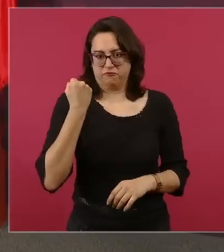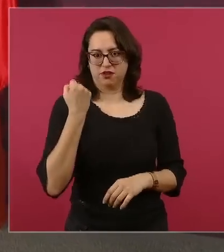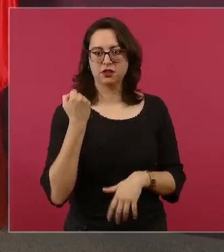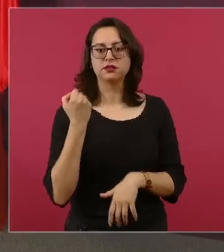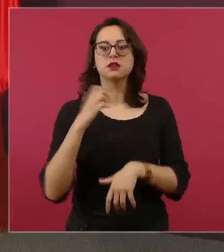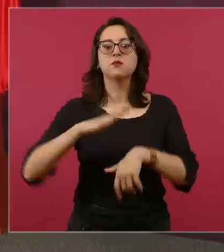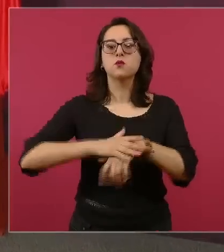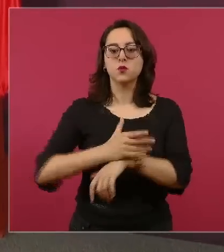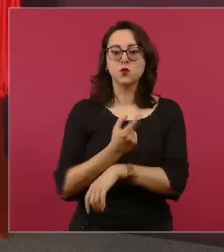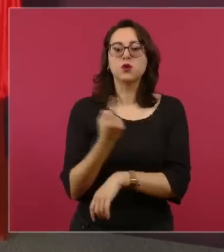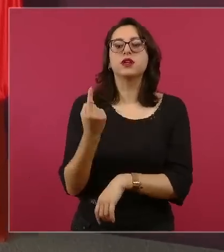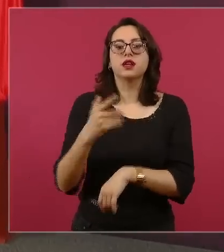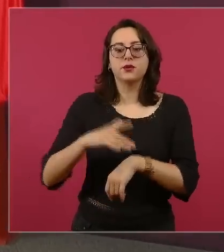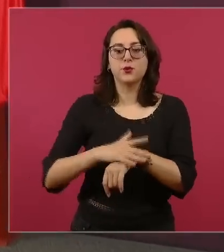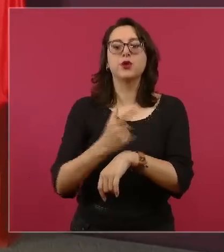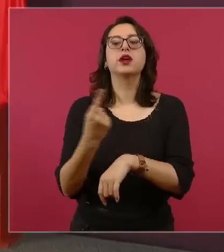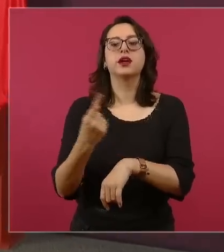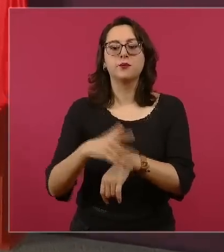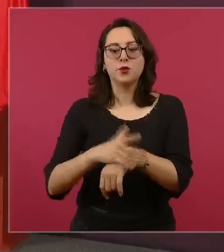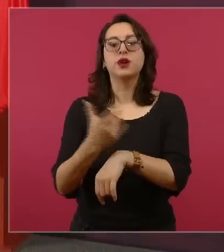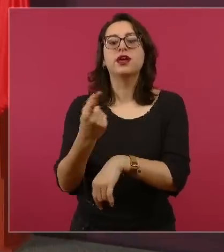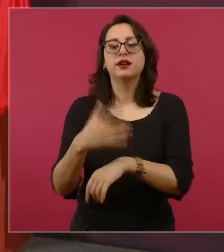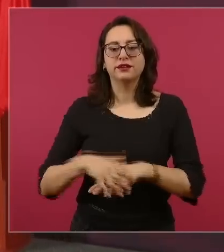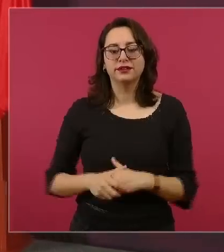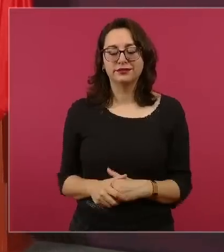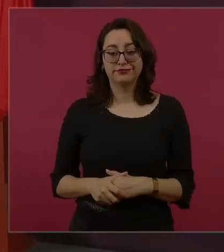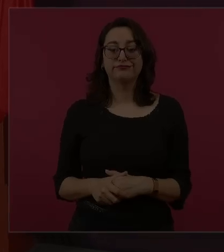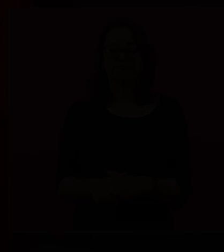estamos gobernando con honestidad.